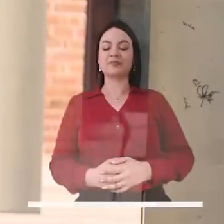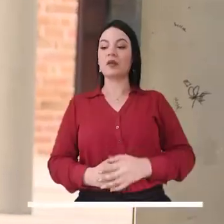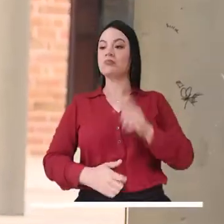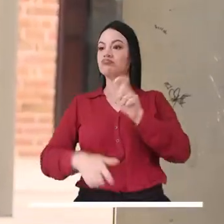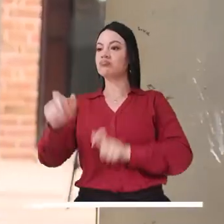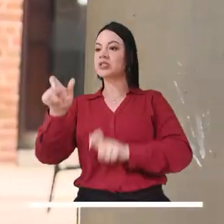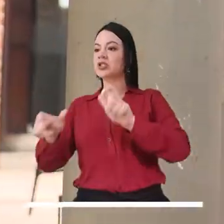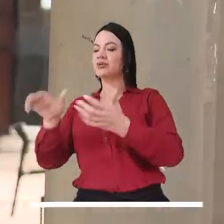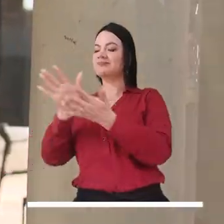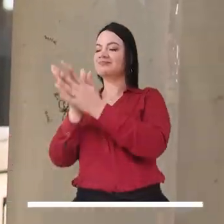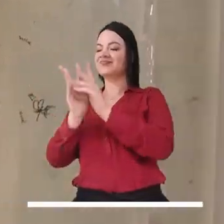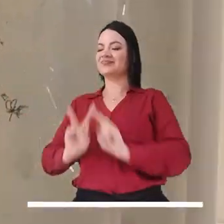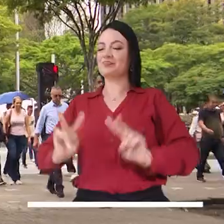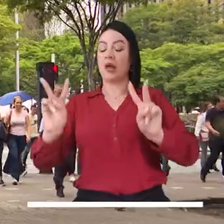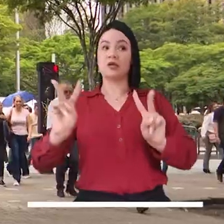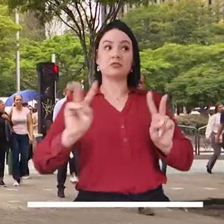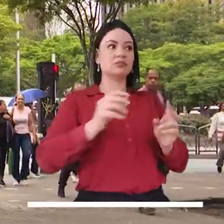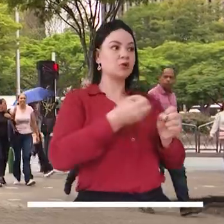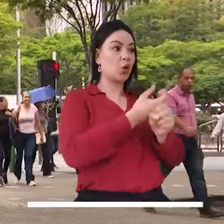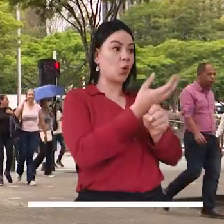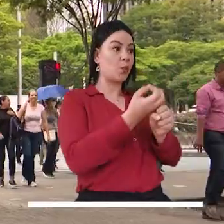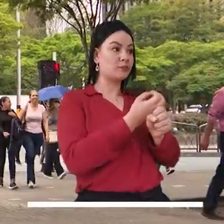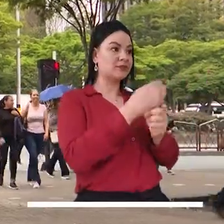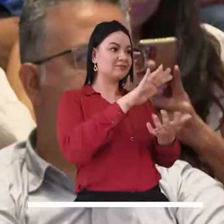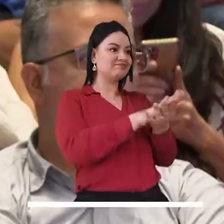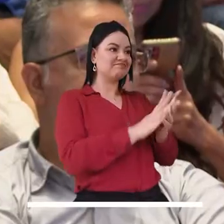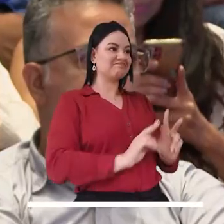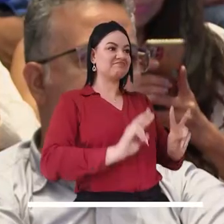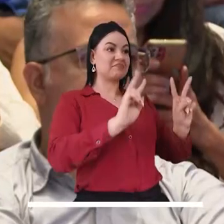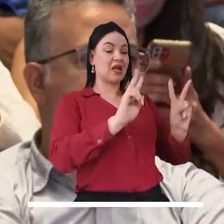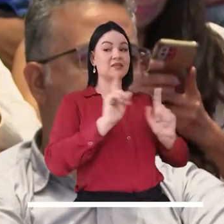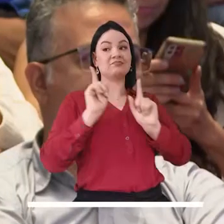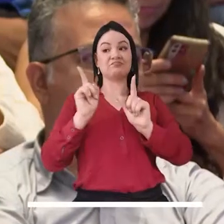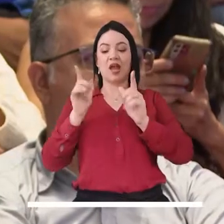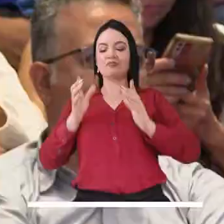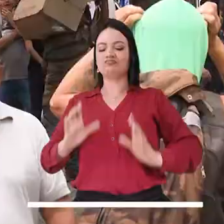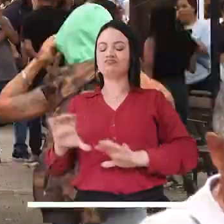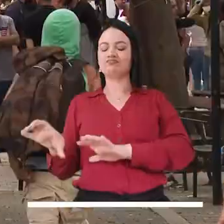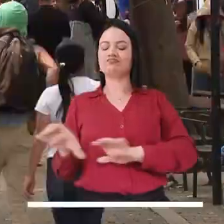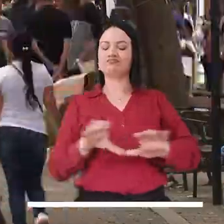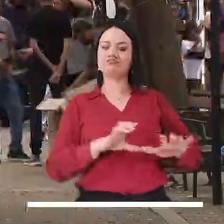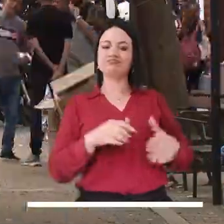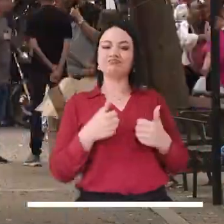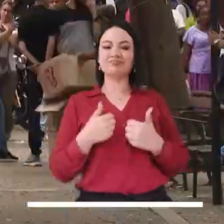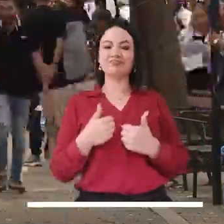Paz para los ciudadanos, paz para las comunas, pero para el habitante de bien.